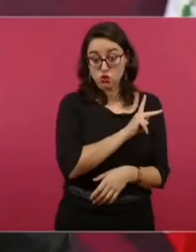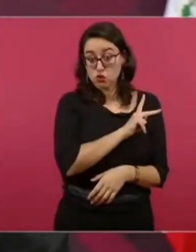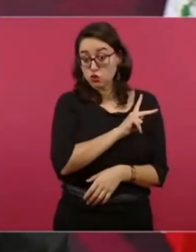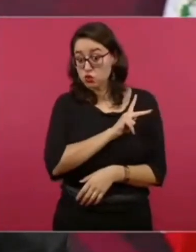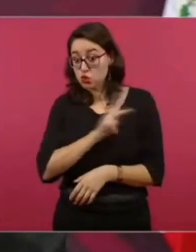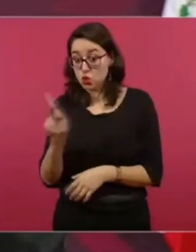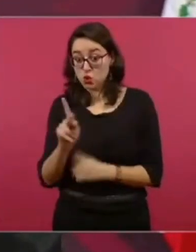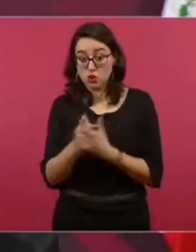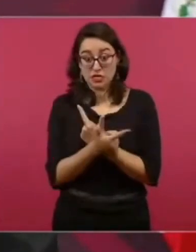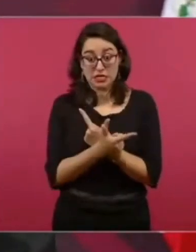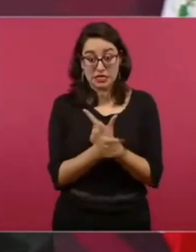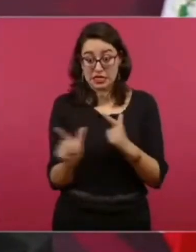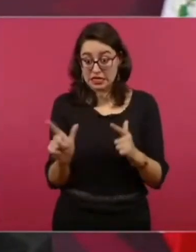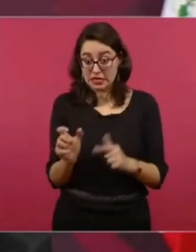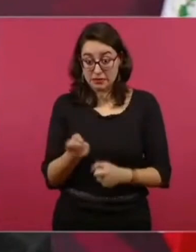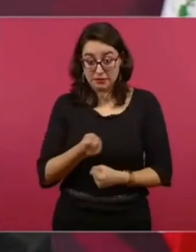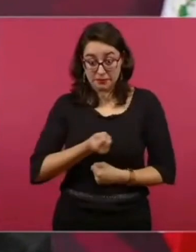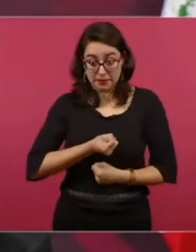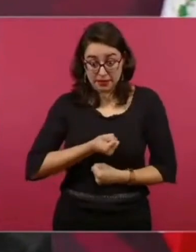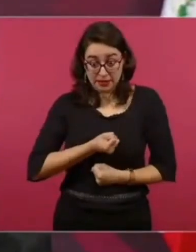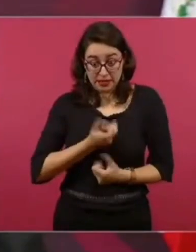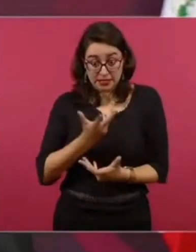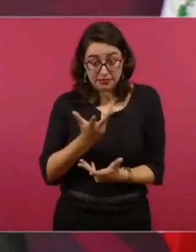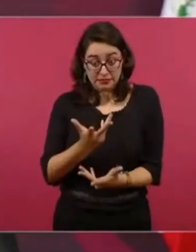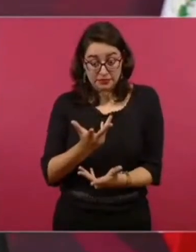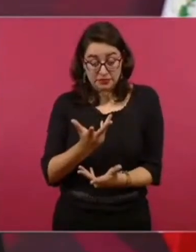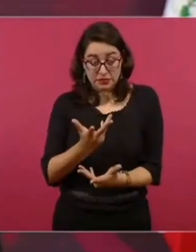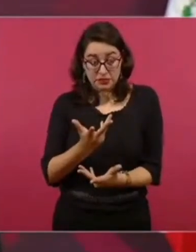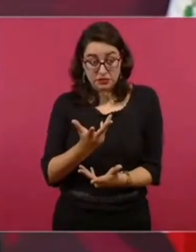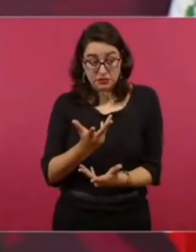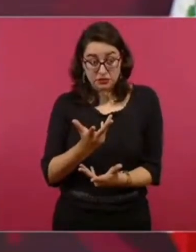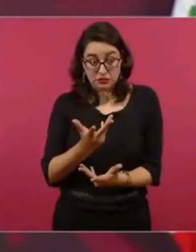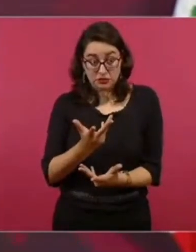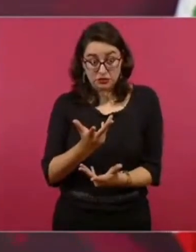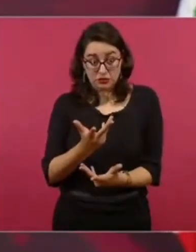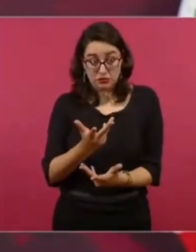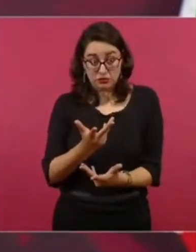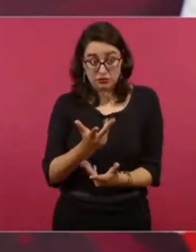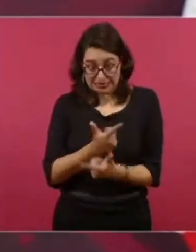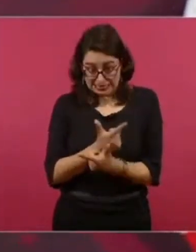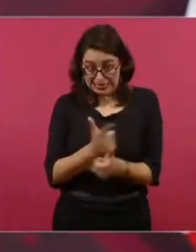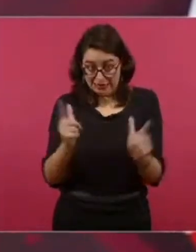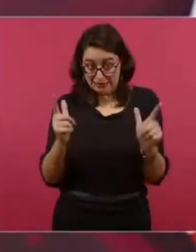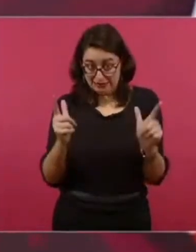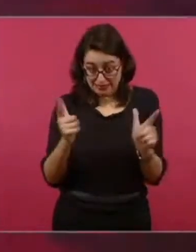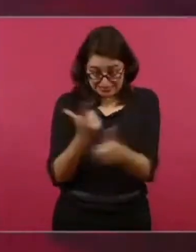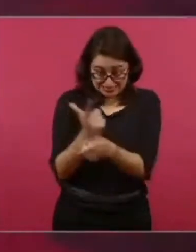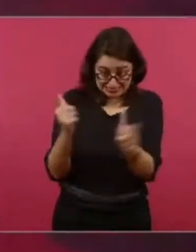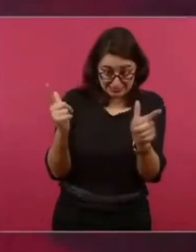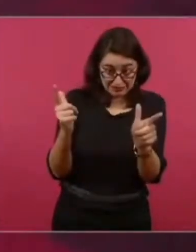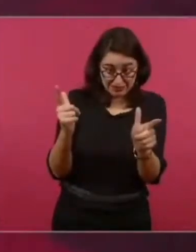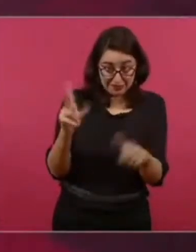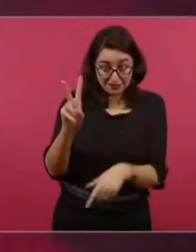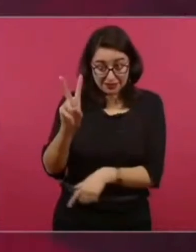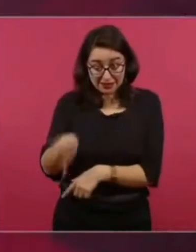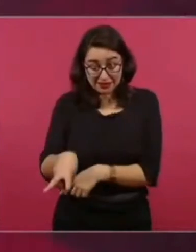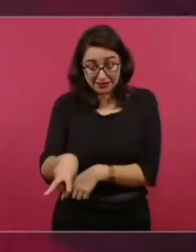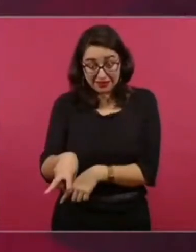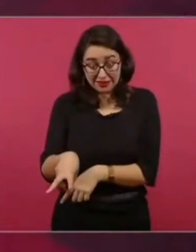y eso es lo que está en juego, pero ojalá y